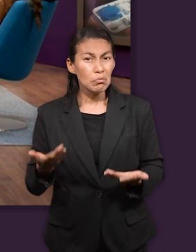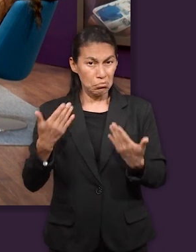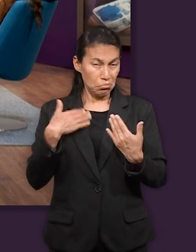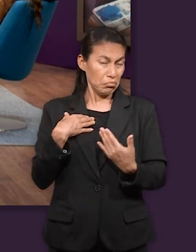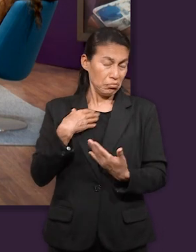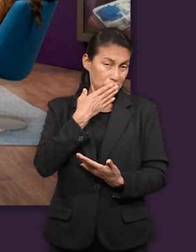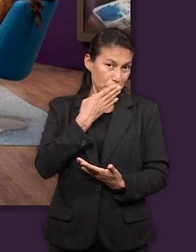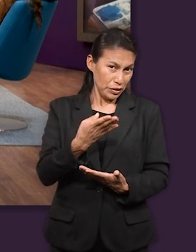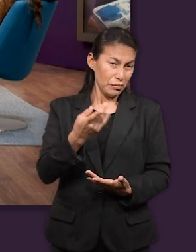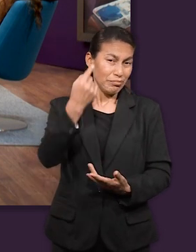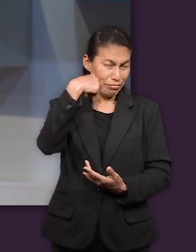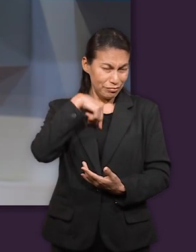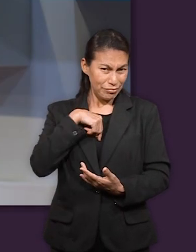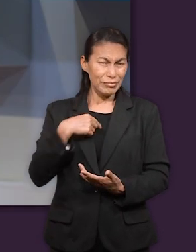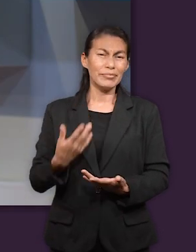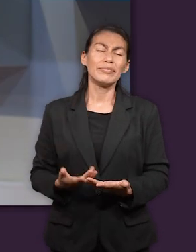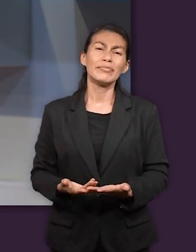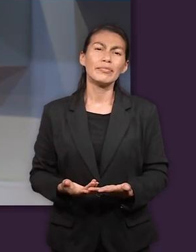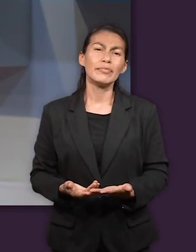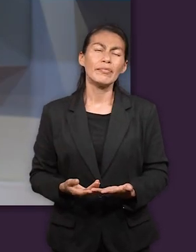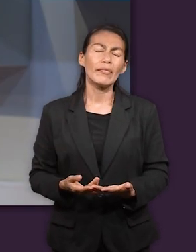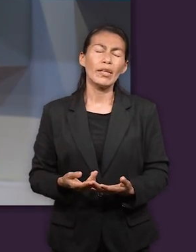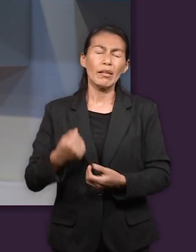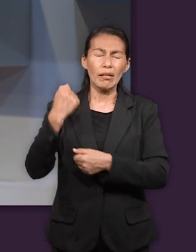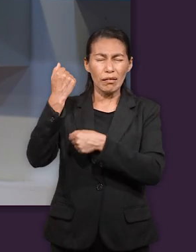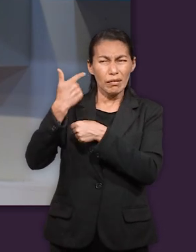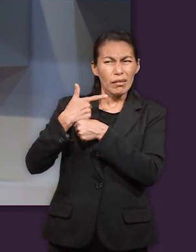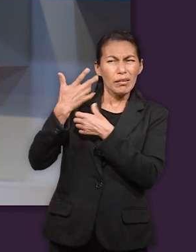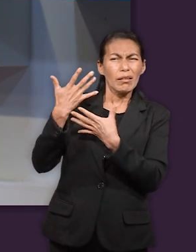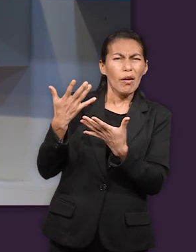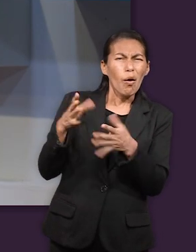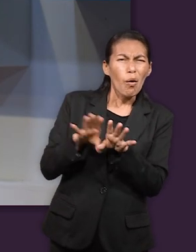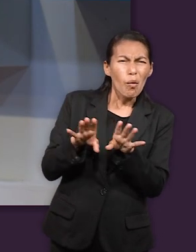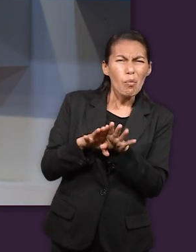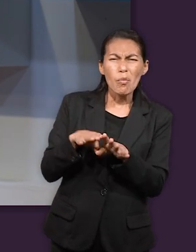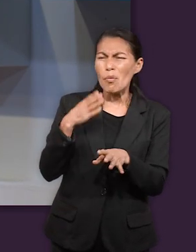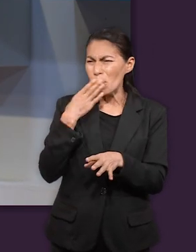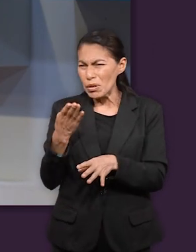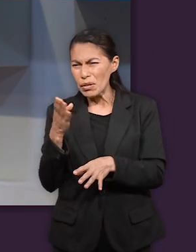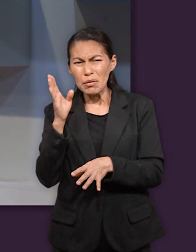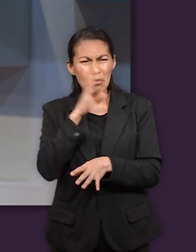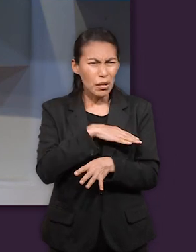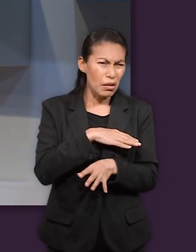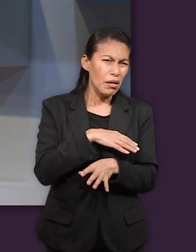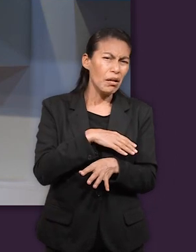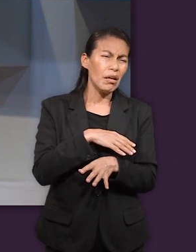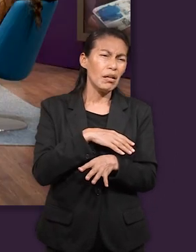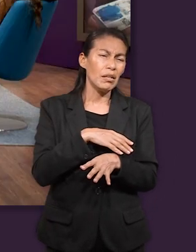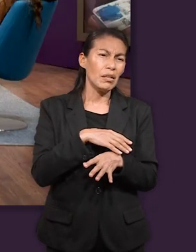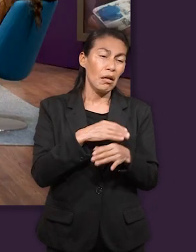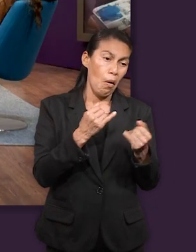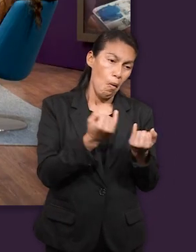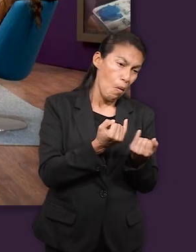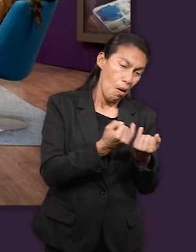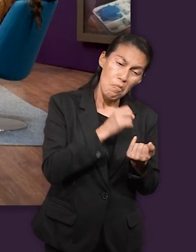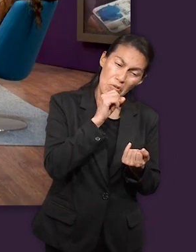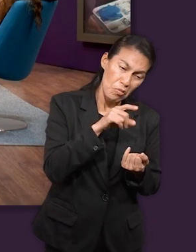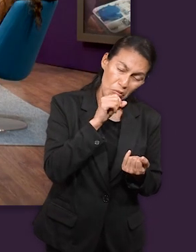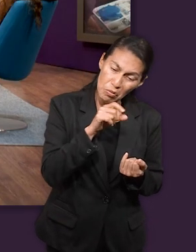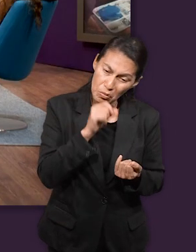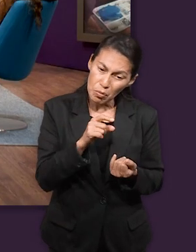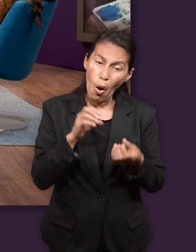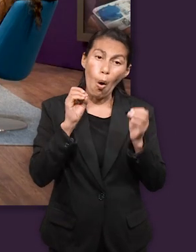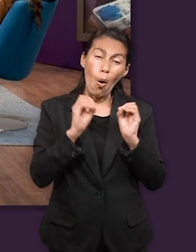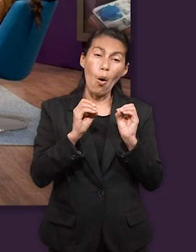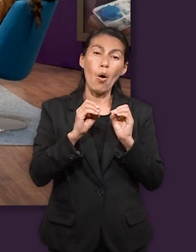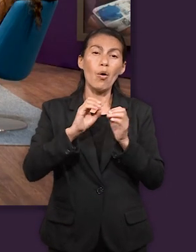también quiere pues para nuestro propio beneficio que nosotros nos demos cuenta si estamos